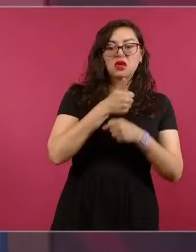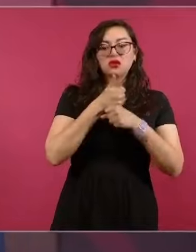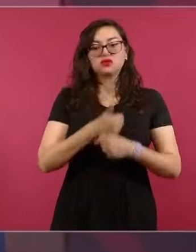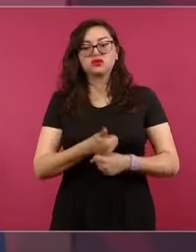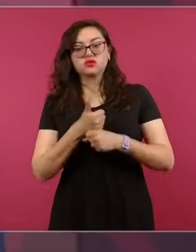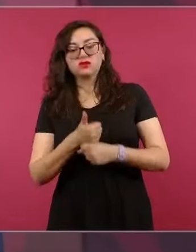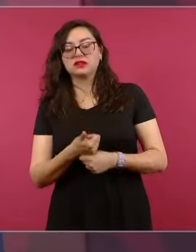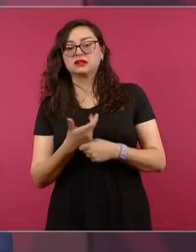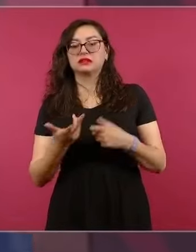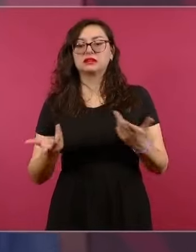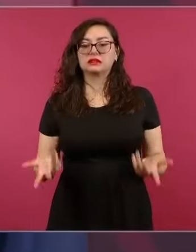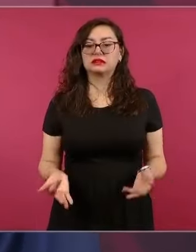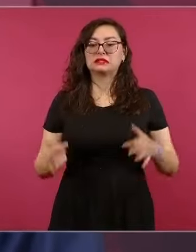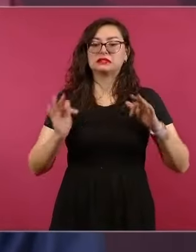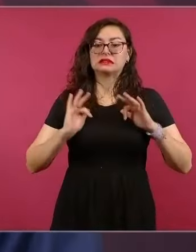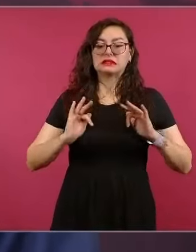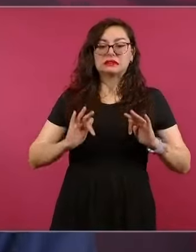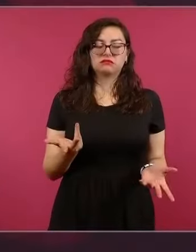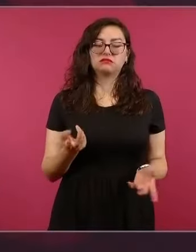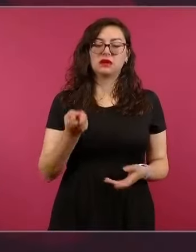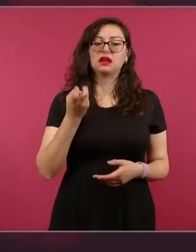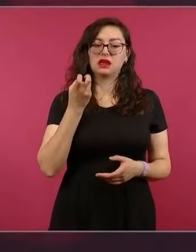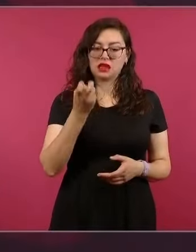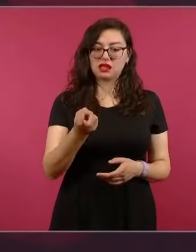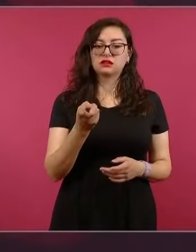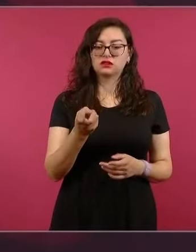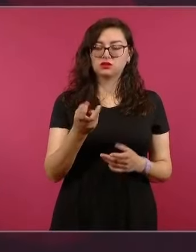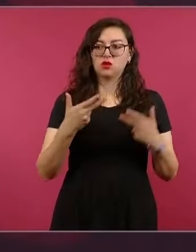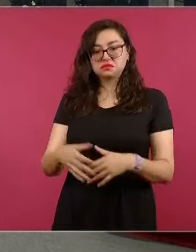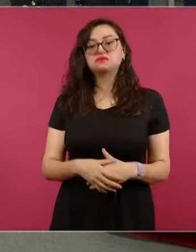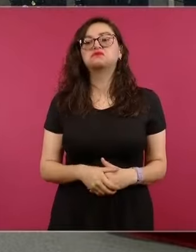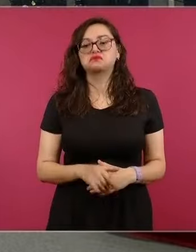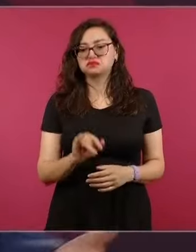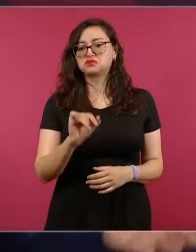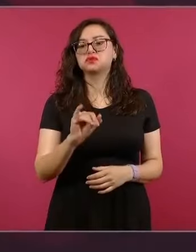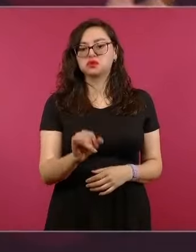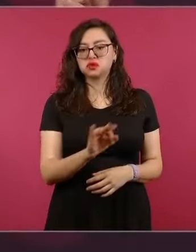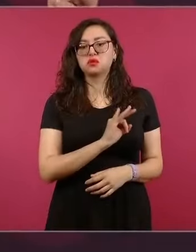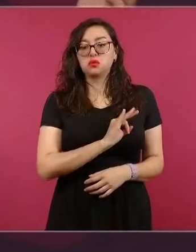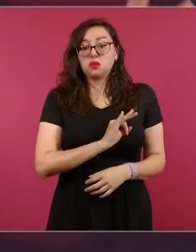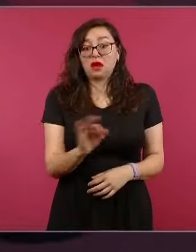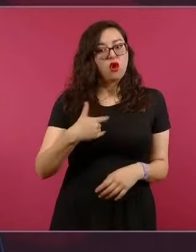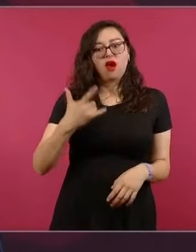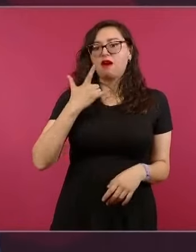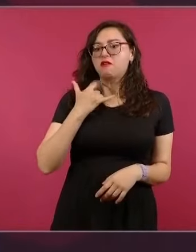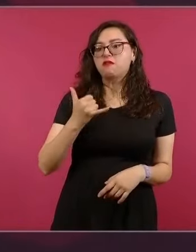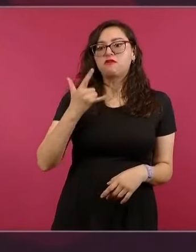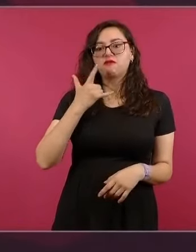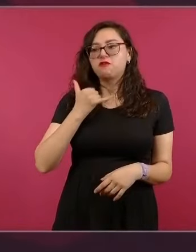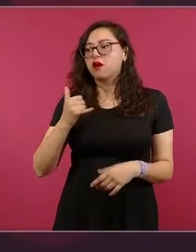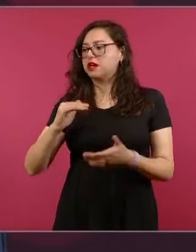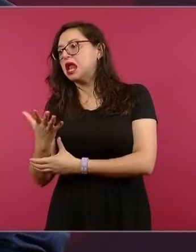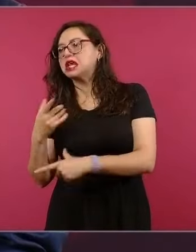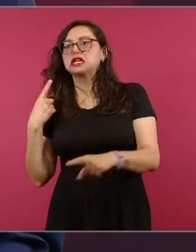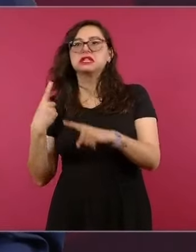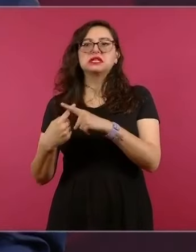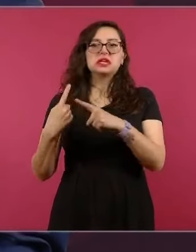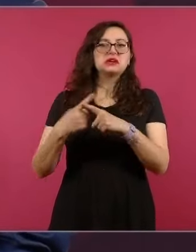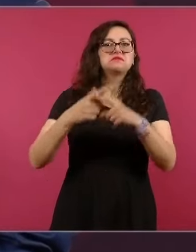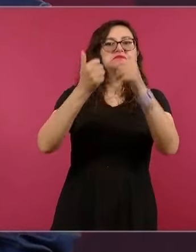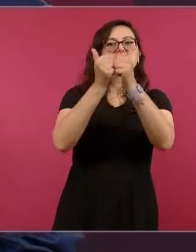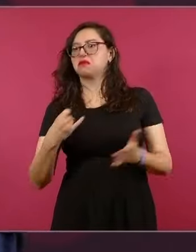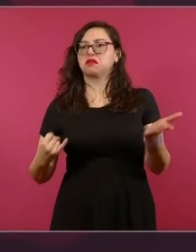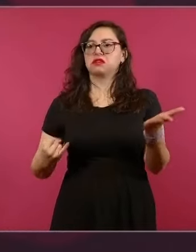de fallecidos, desaparecidos, un asunto humanitario. Tenemos que hacer todo lo que esté a nuestro alcance. El